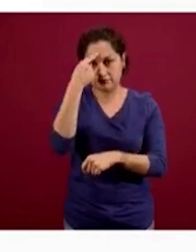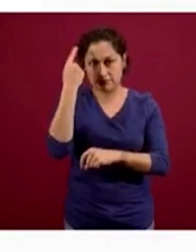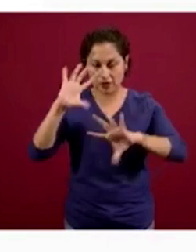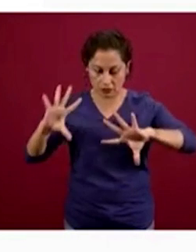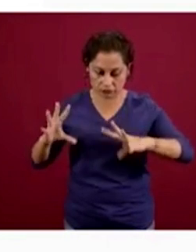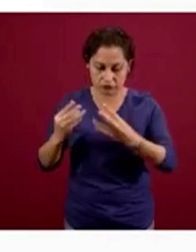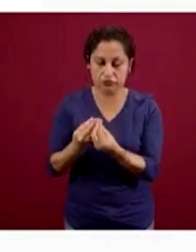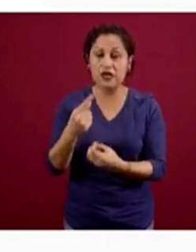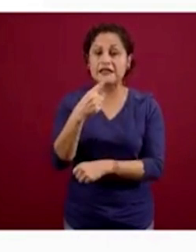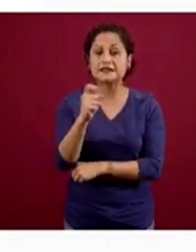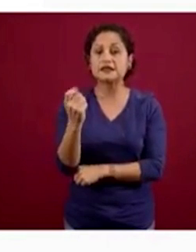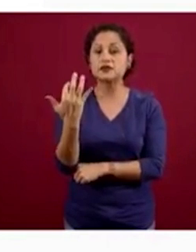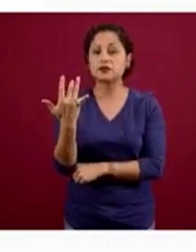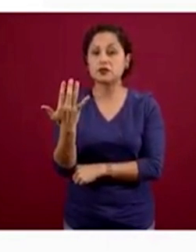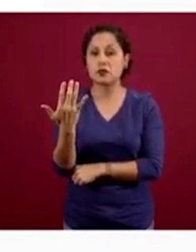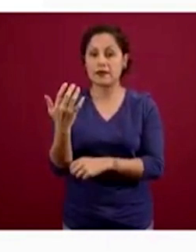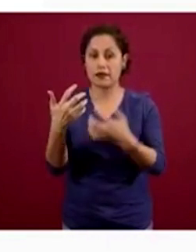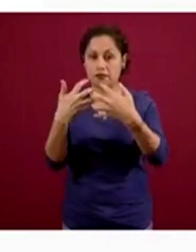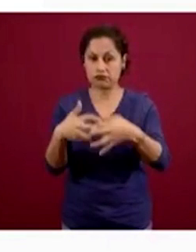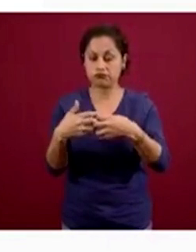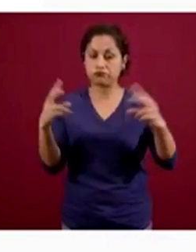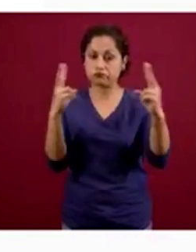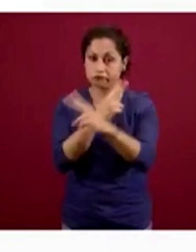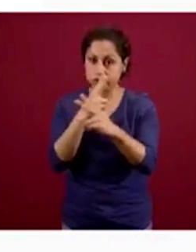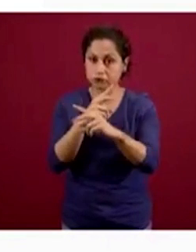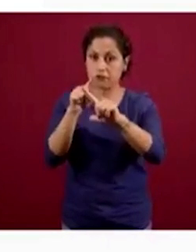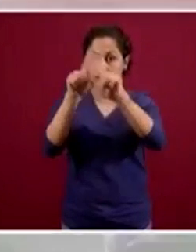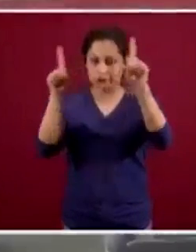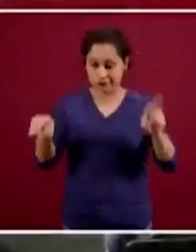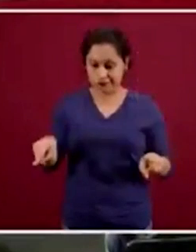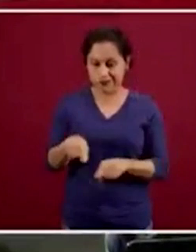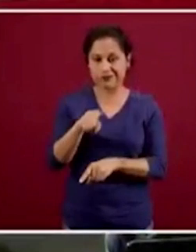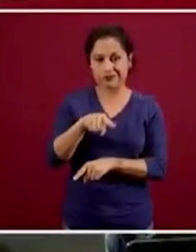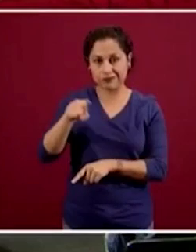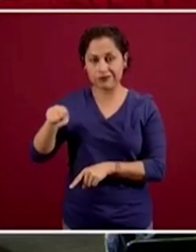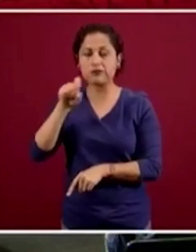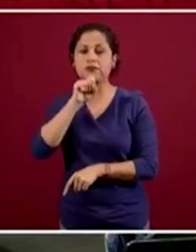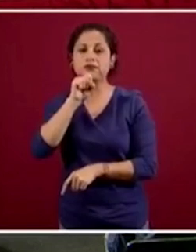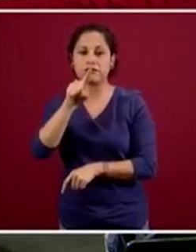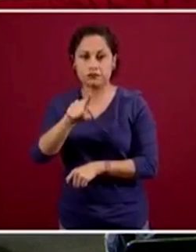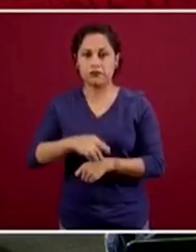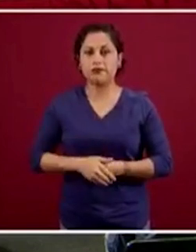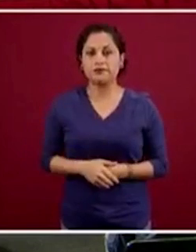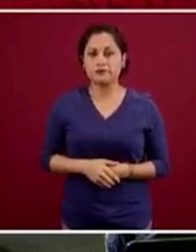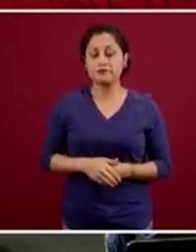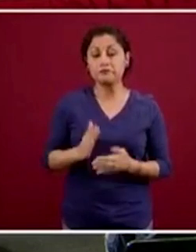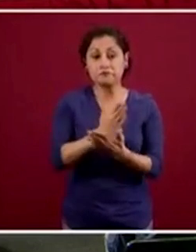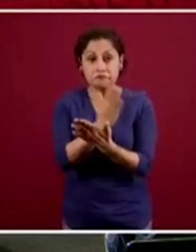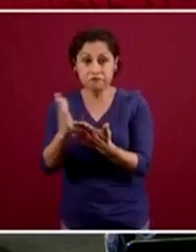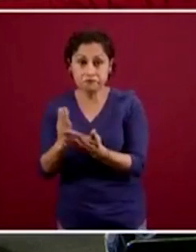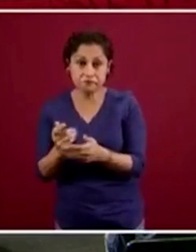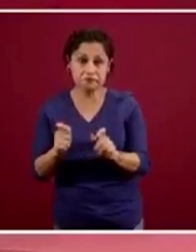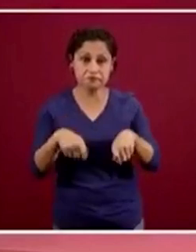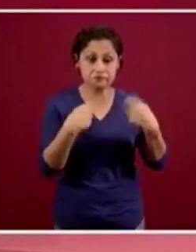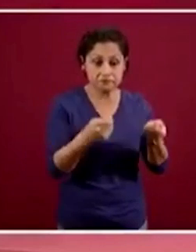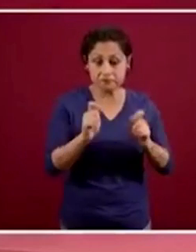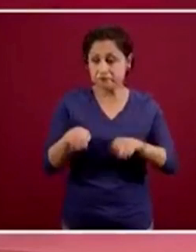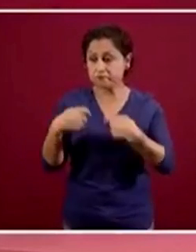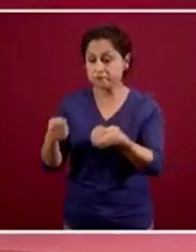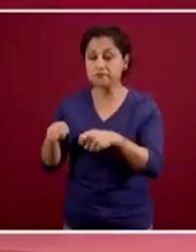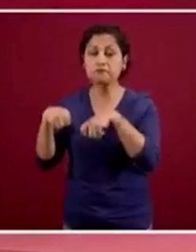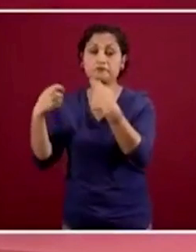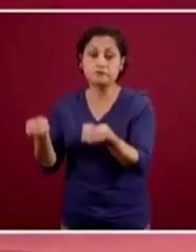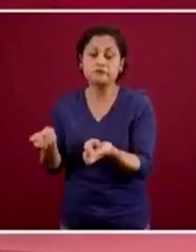150 ventiladores y monitores. Esta distribución se hizo de acuerdo a la capacidad